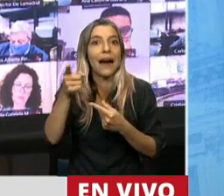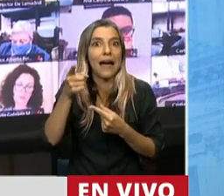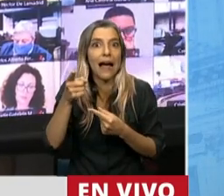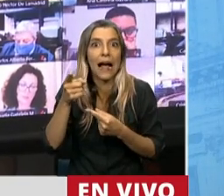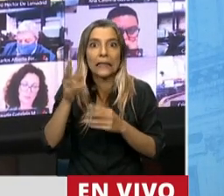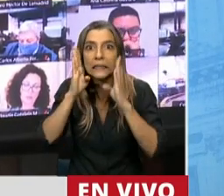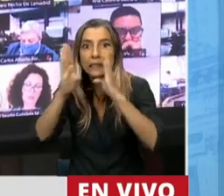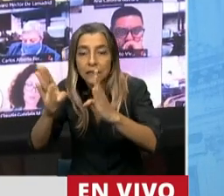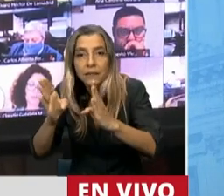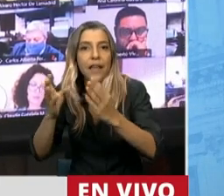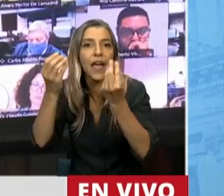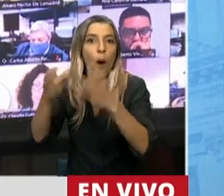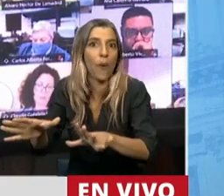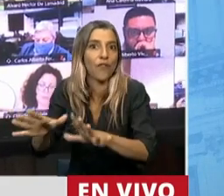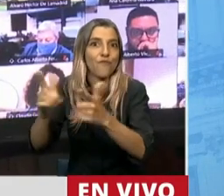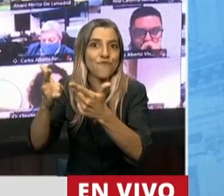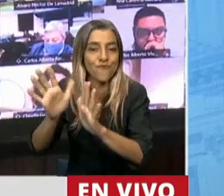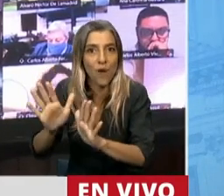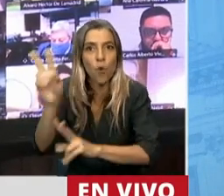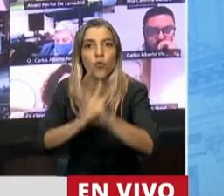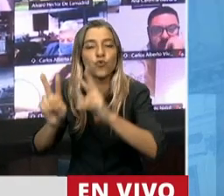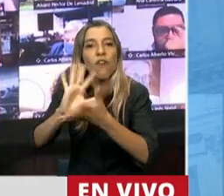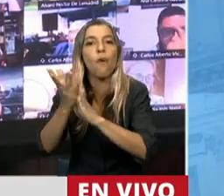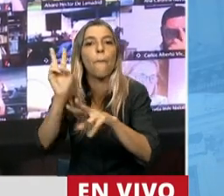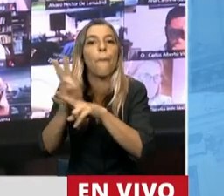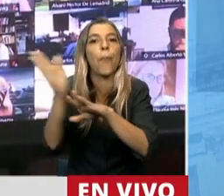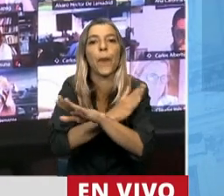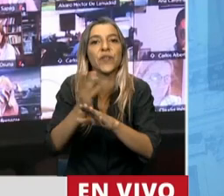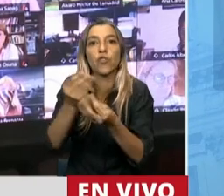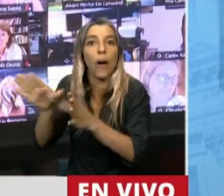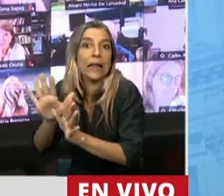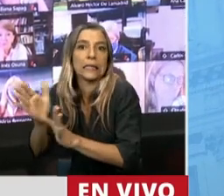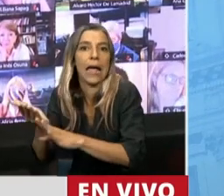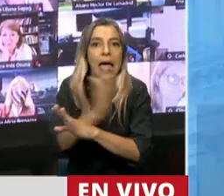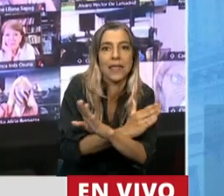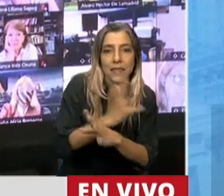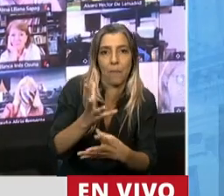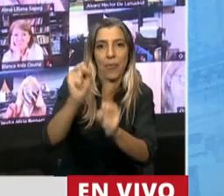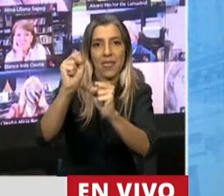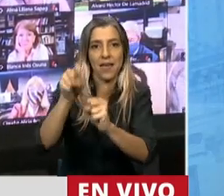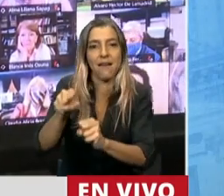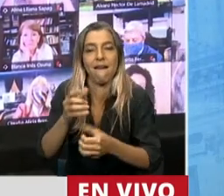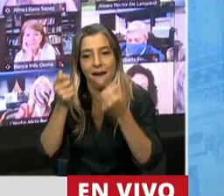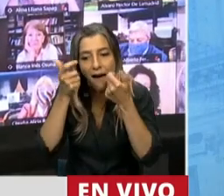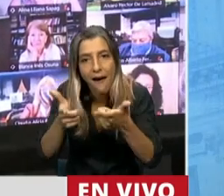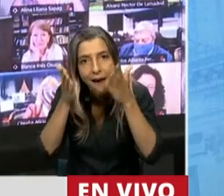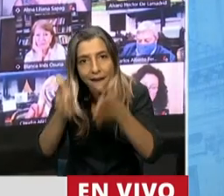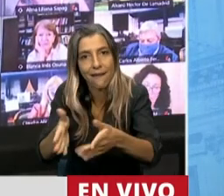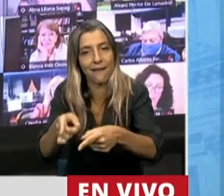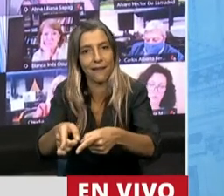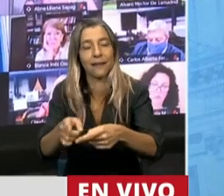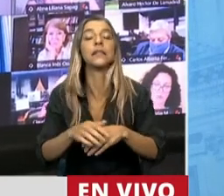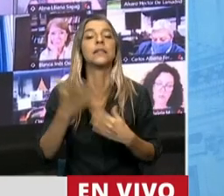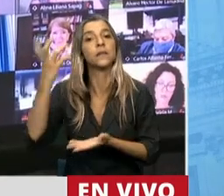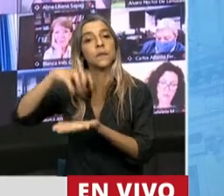que esa es una de las estrategias más importantes, como también el que el órgano de aplicación, el Ministerio de Educación,